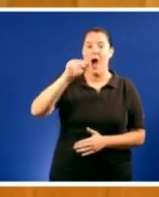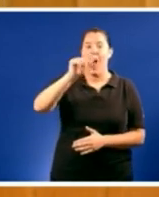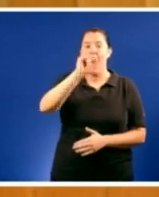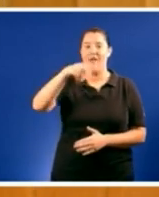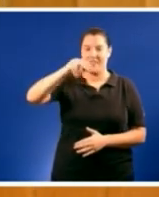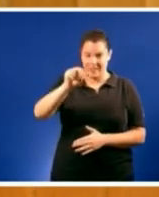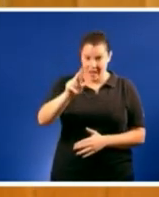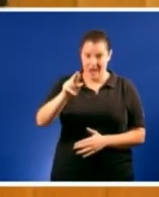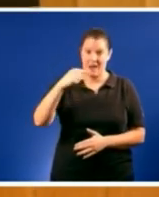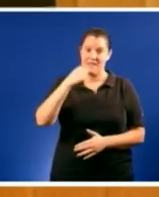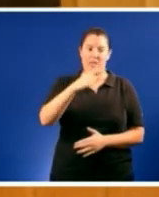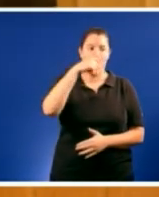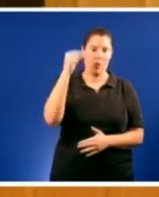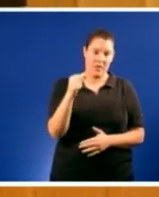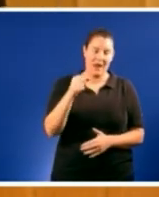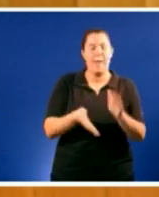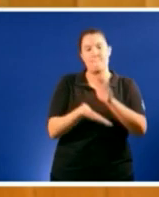señor Feijó moitas grazas